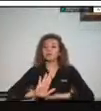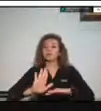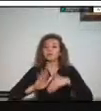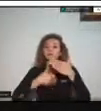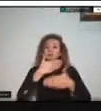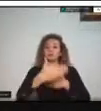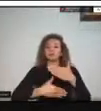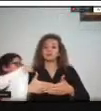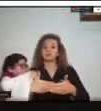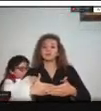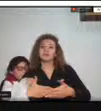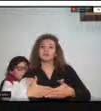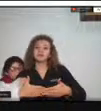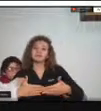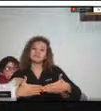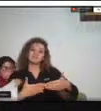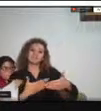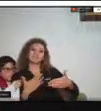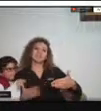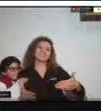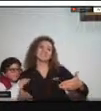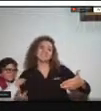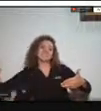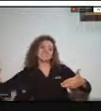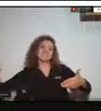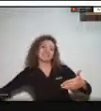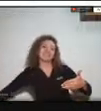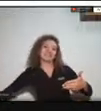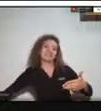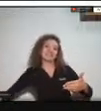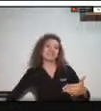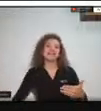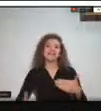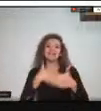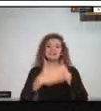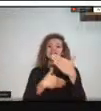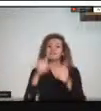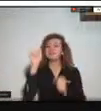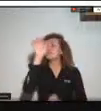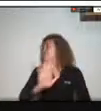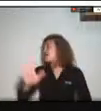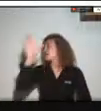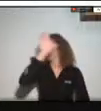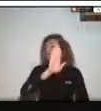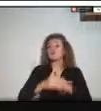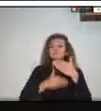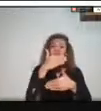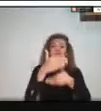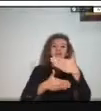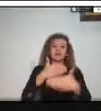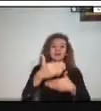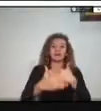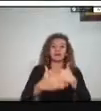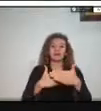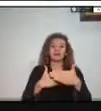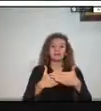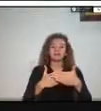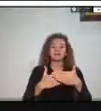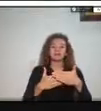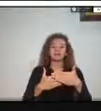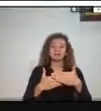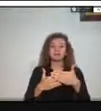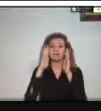geotecnistas que nos han permitido tomar y nos permiten tomar mejores decisiones y atender